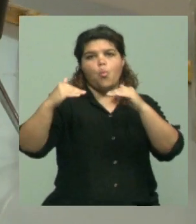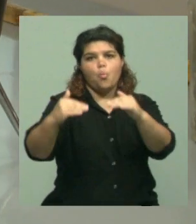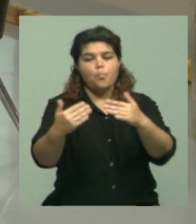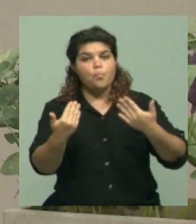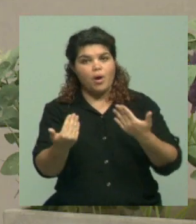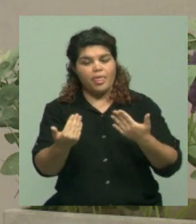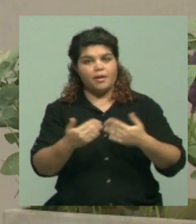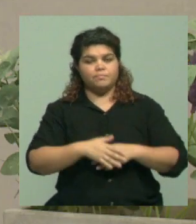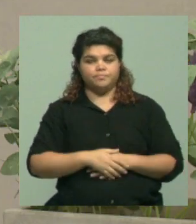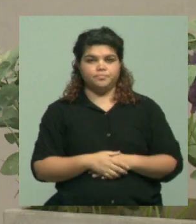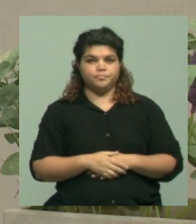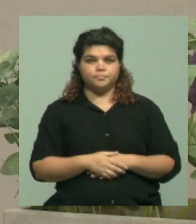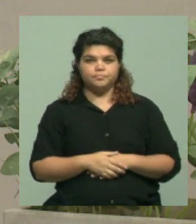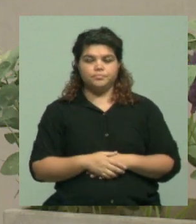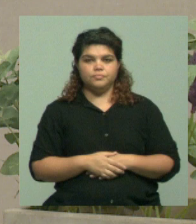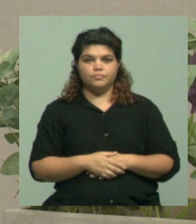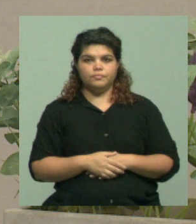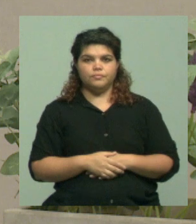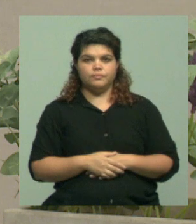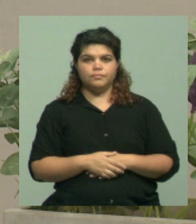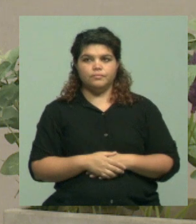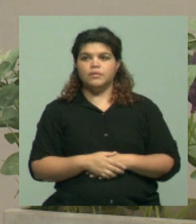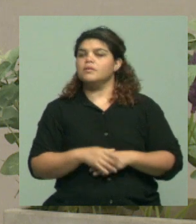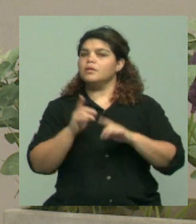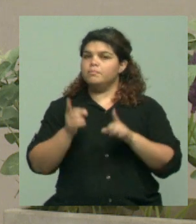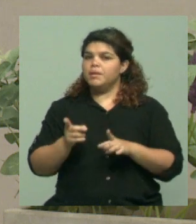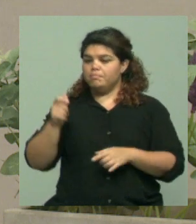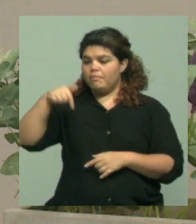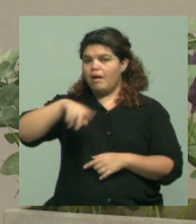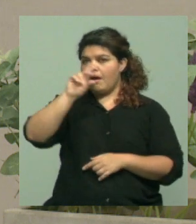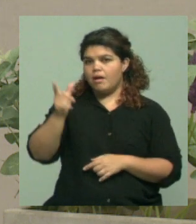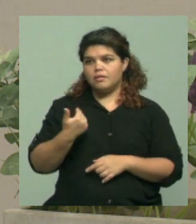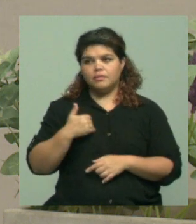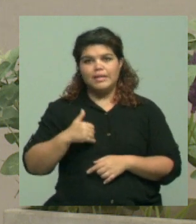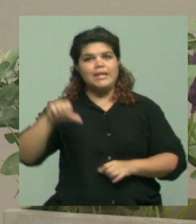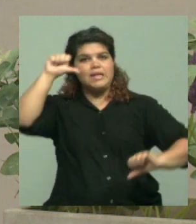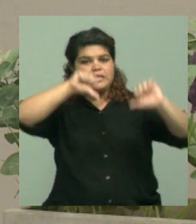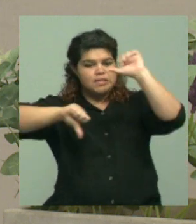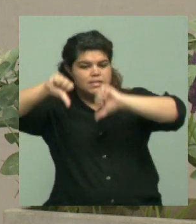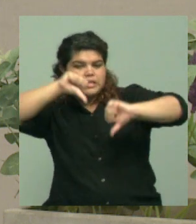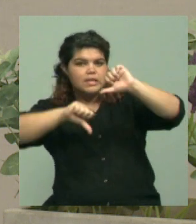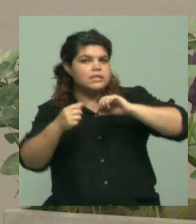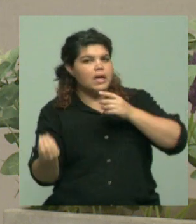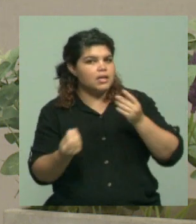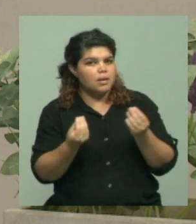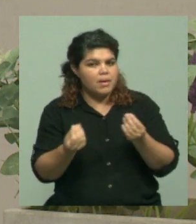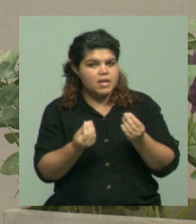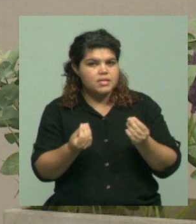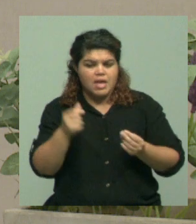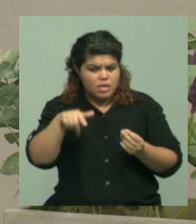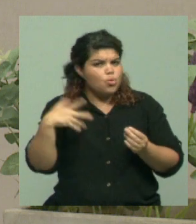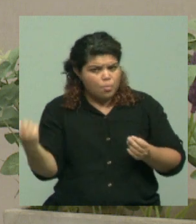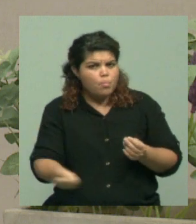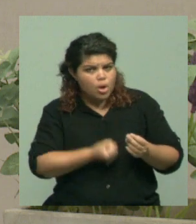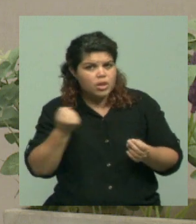Bueno, y también aclarar por ahí que en lo que es la ciencia en Argentina, obviamente el aporte que tiene el Estado es fundamental, pero también tener en cuenta